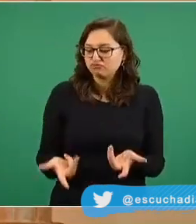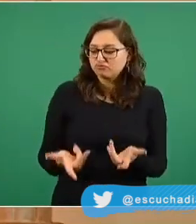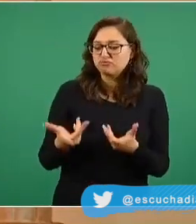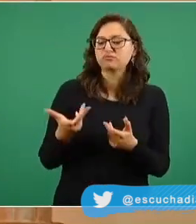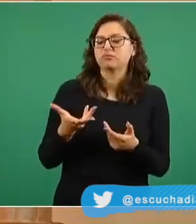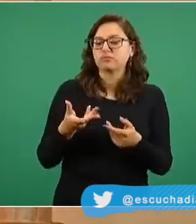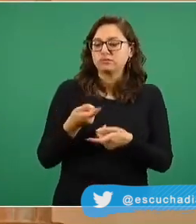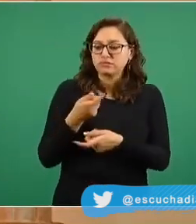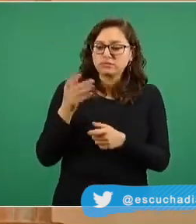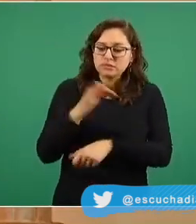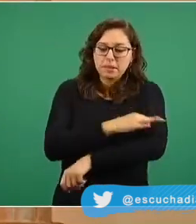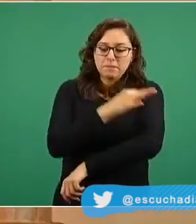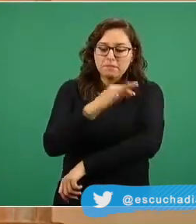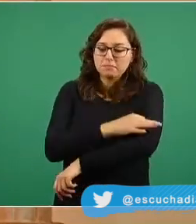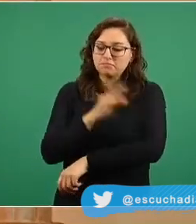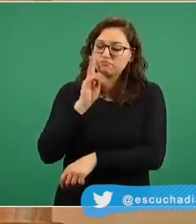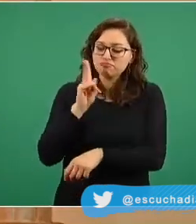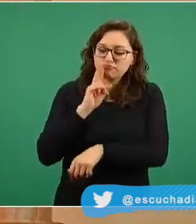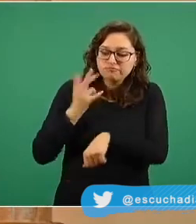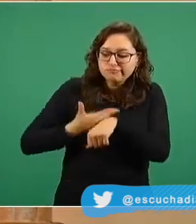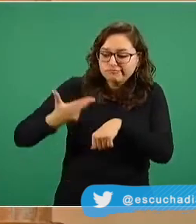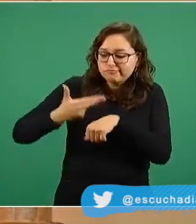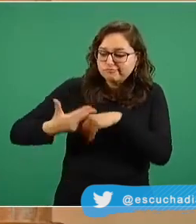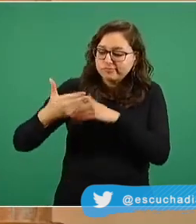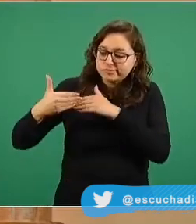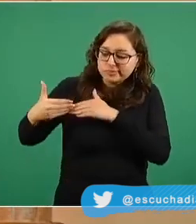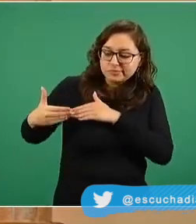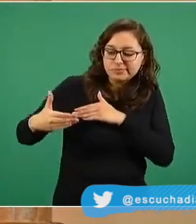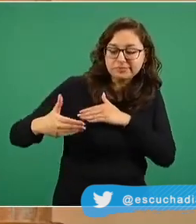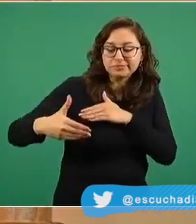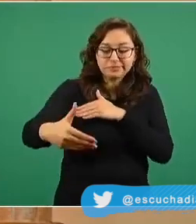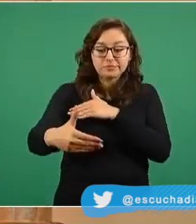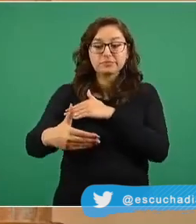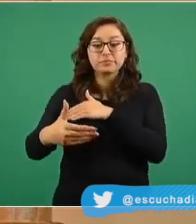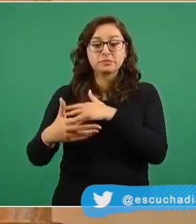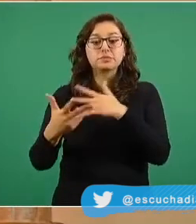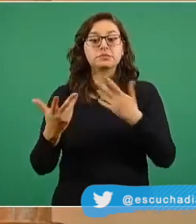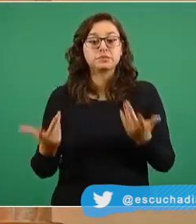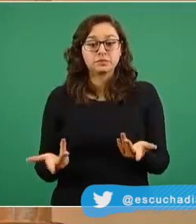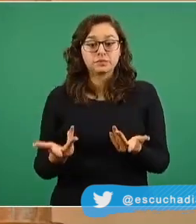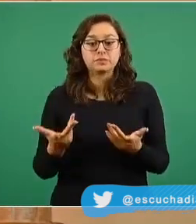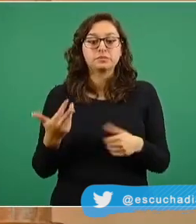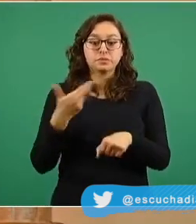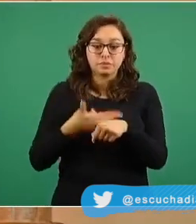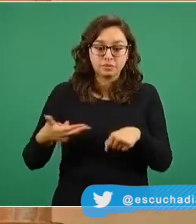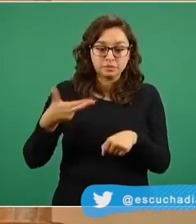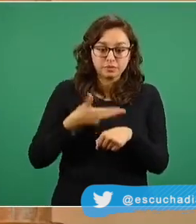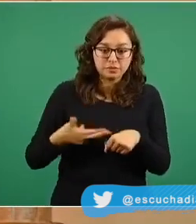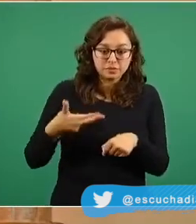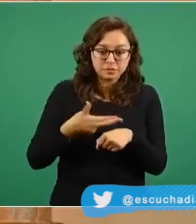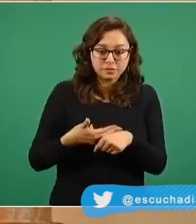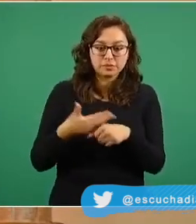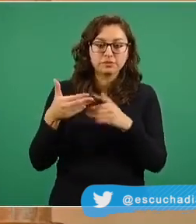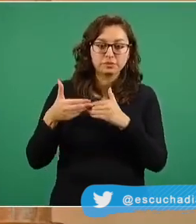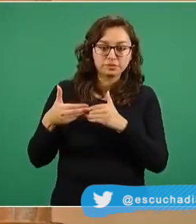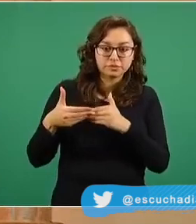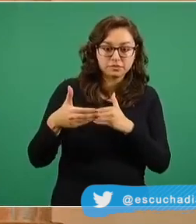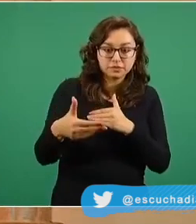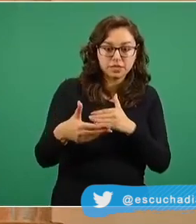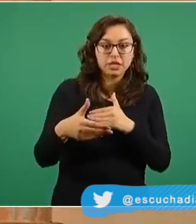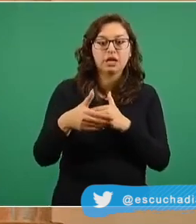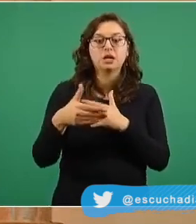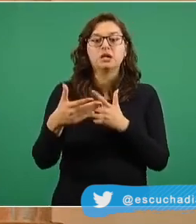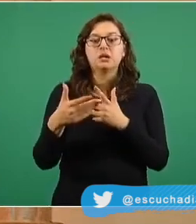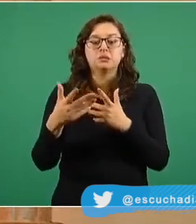en esta primera etapa que comprende el elemento de calibración más la etapa 1